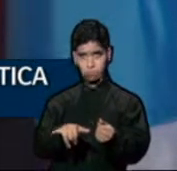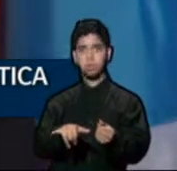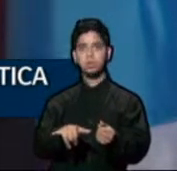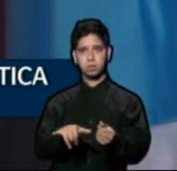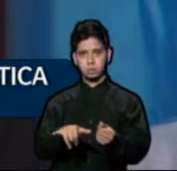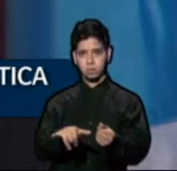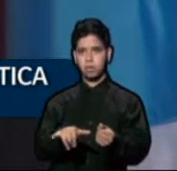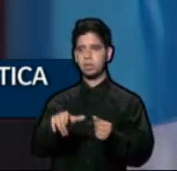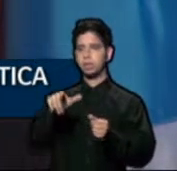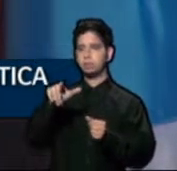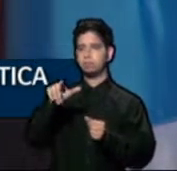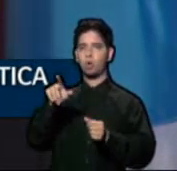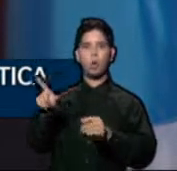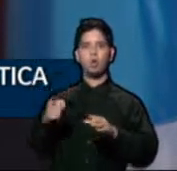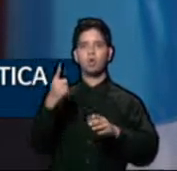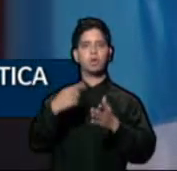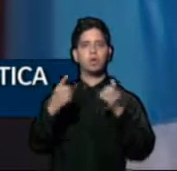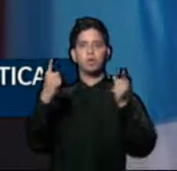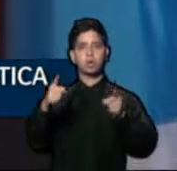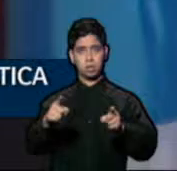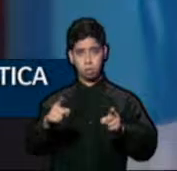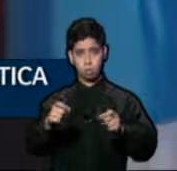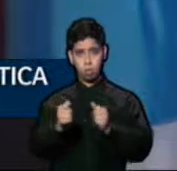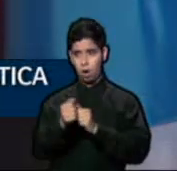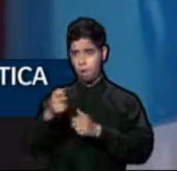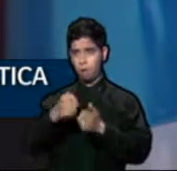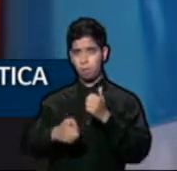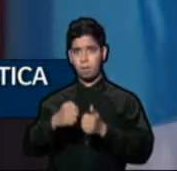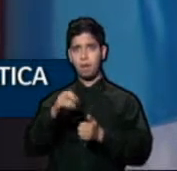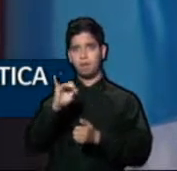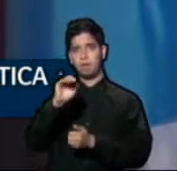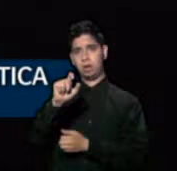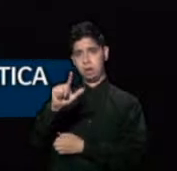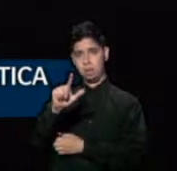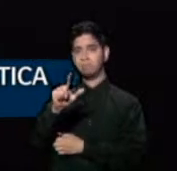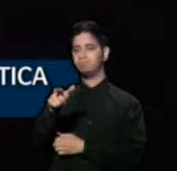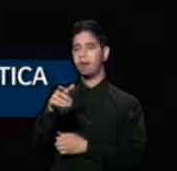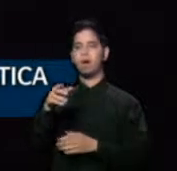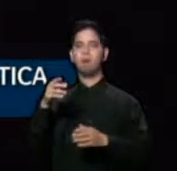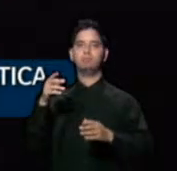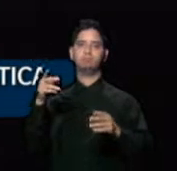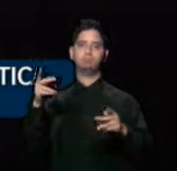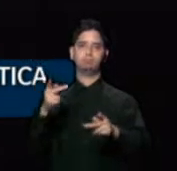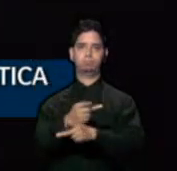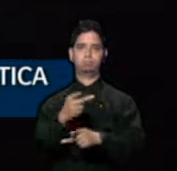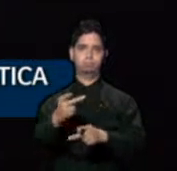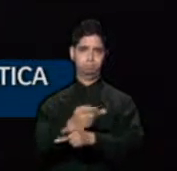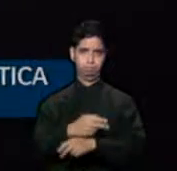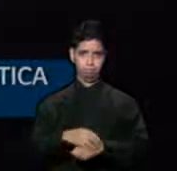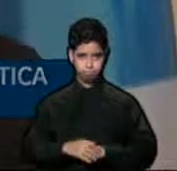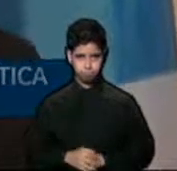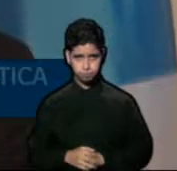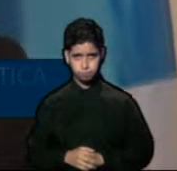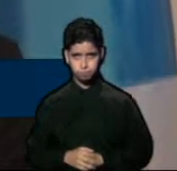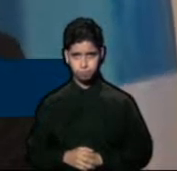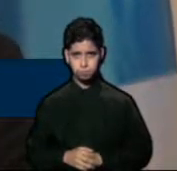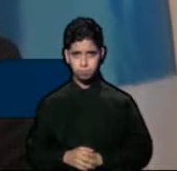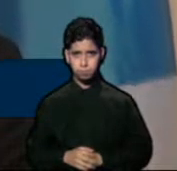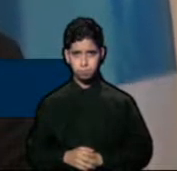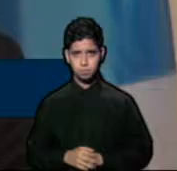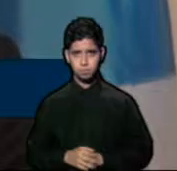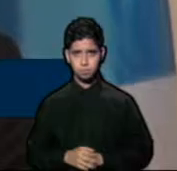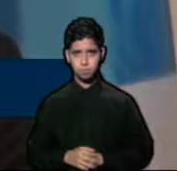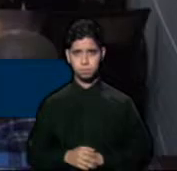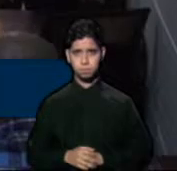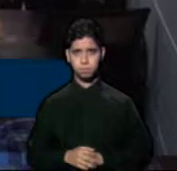económico, lo único que va a pasar con el problema fiscal es que se va a empeorar. Destacó propuestas que recordará ante congresistas